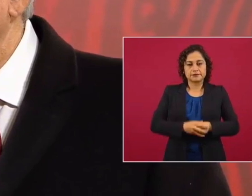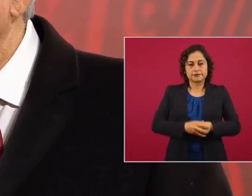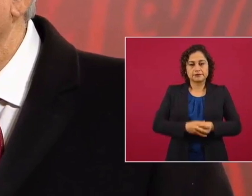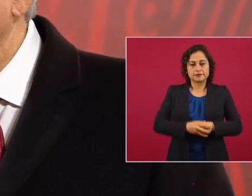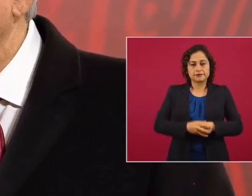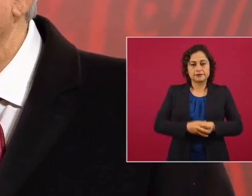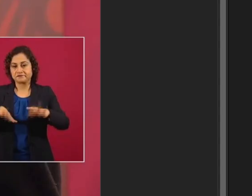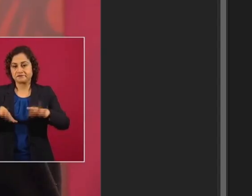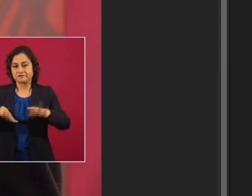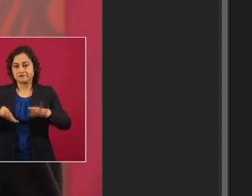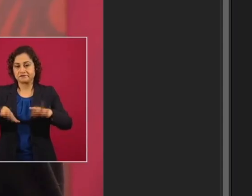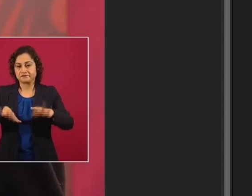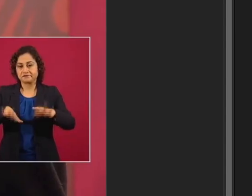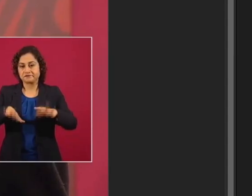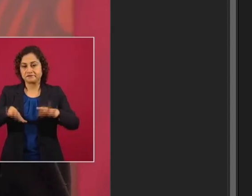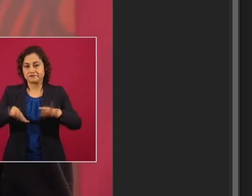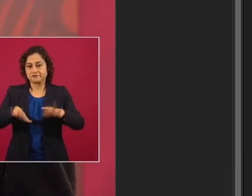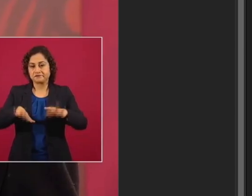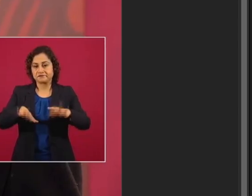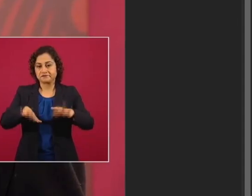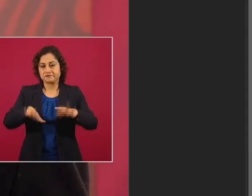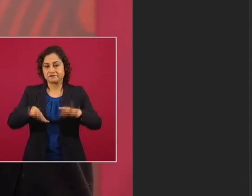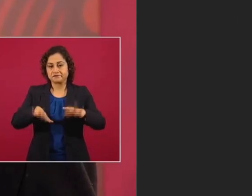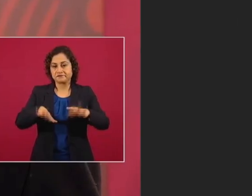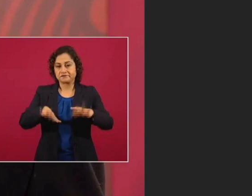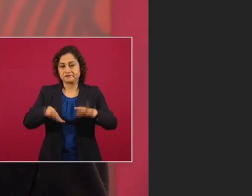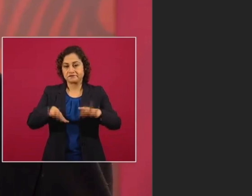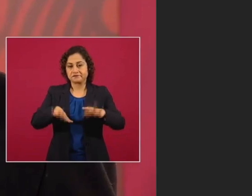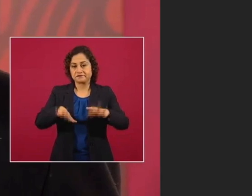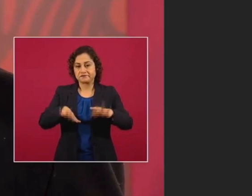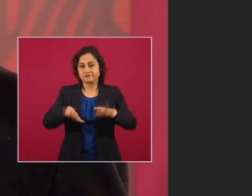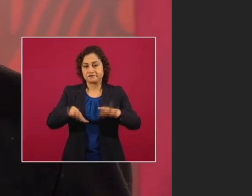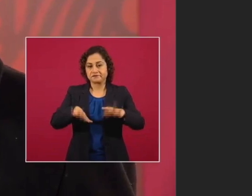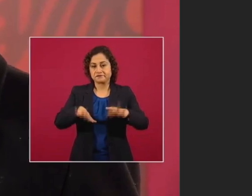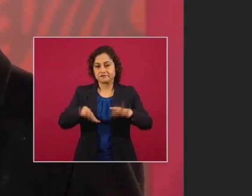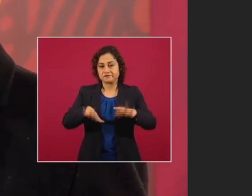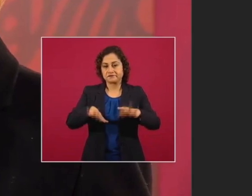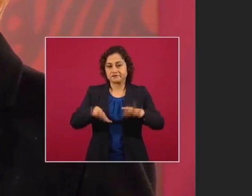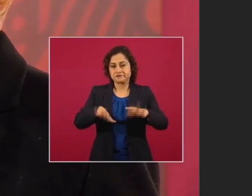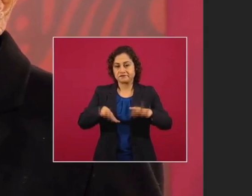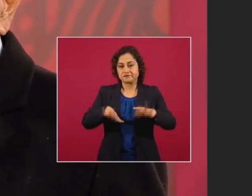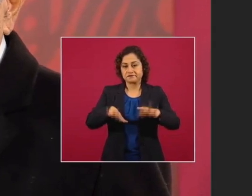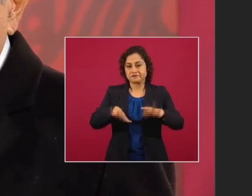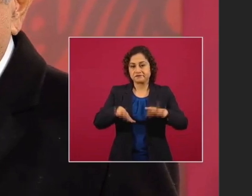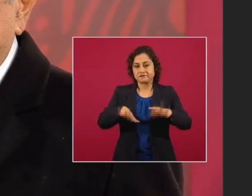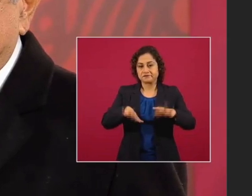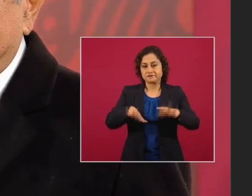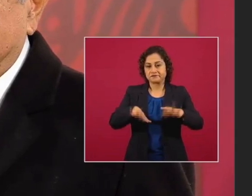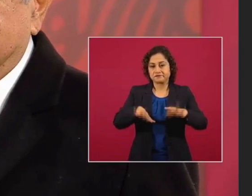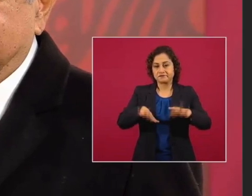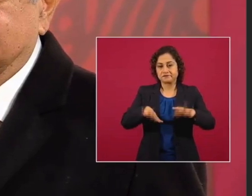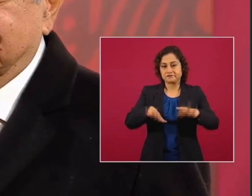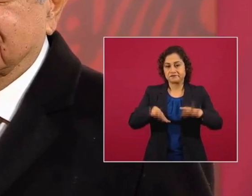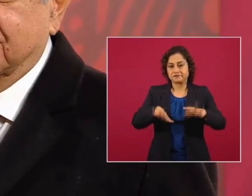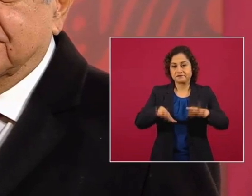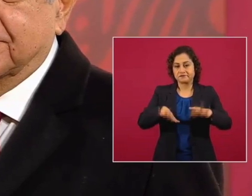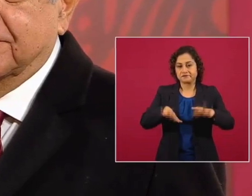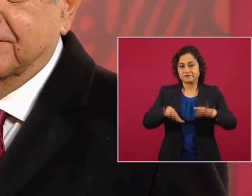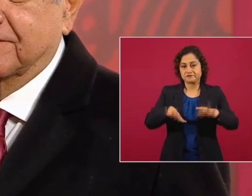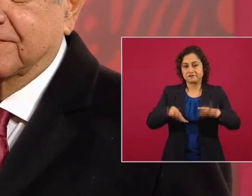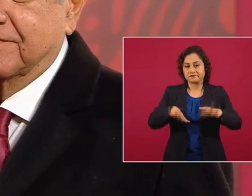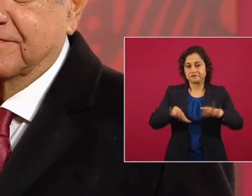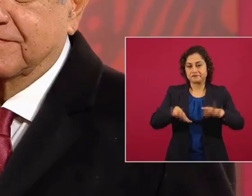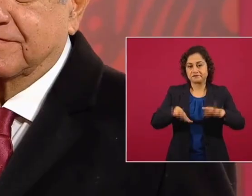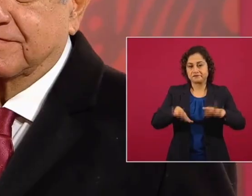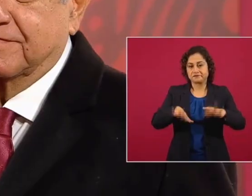Hoy tenemos un hombre que nos da confianza Porque es